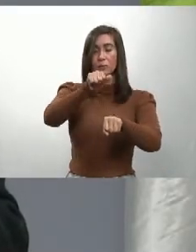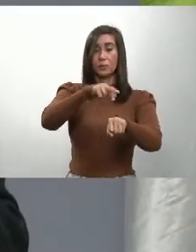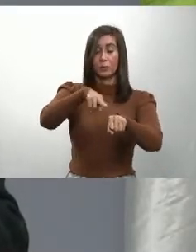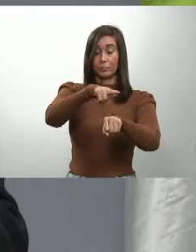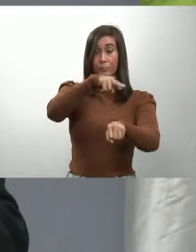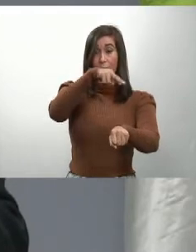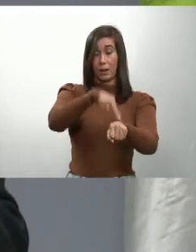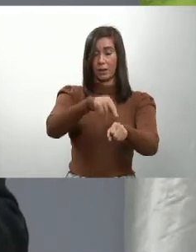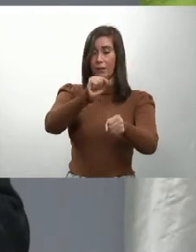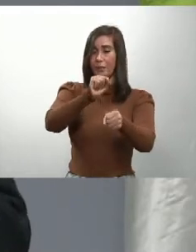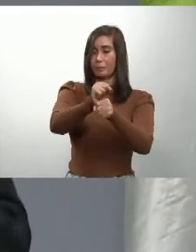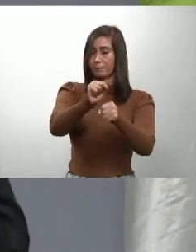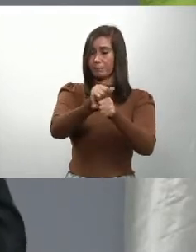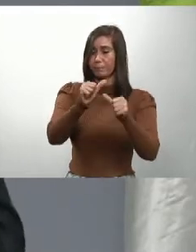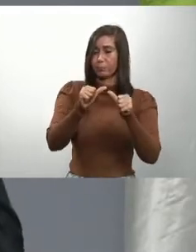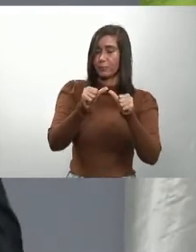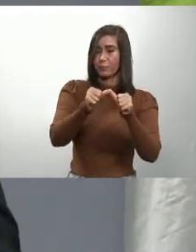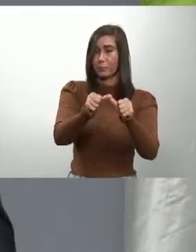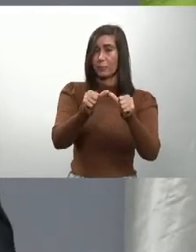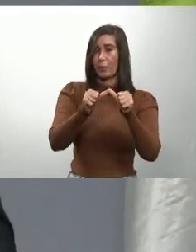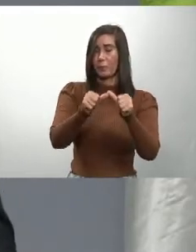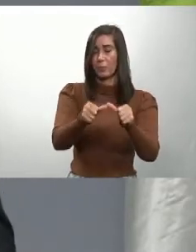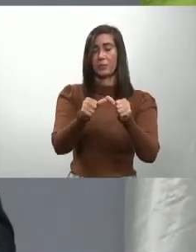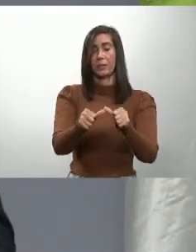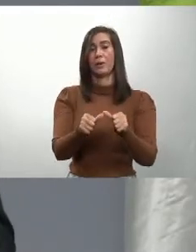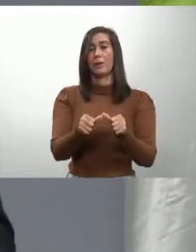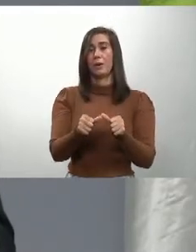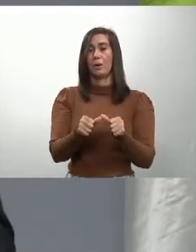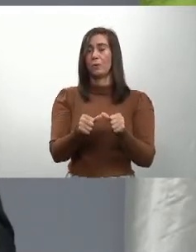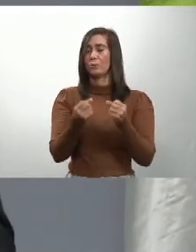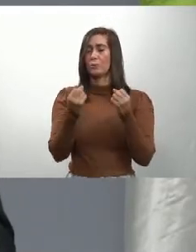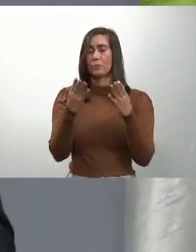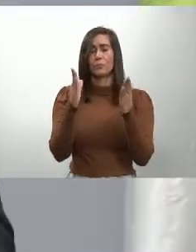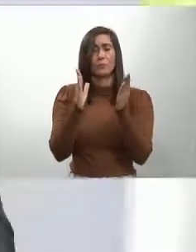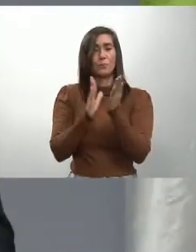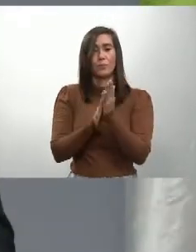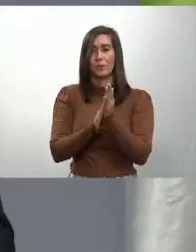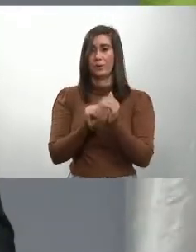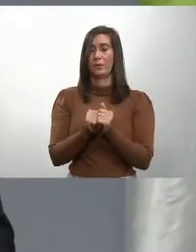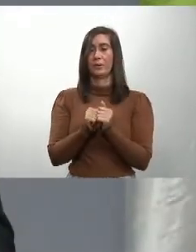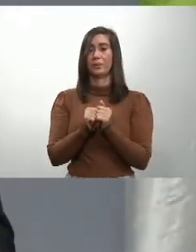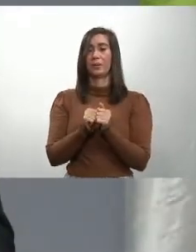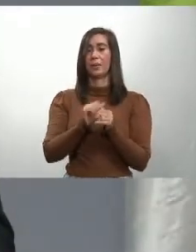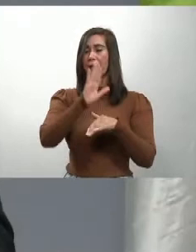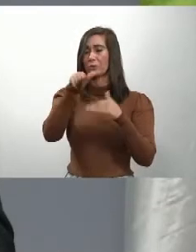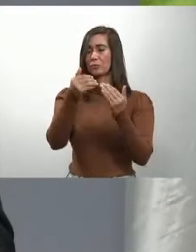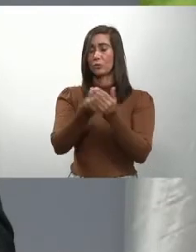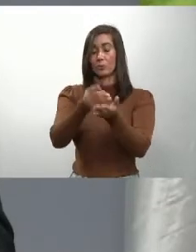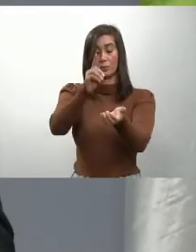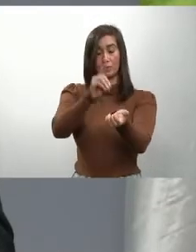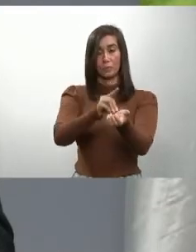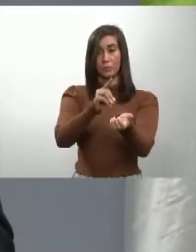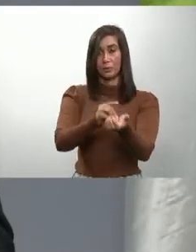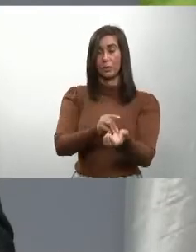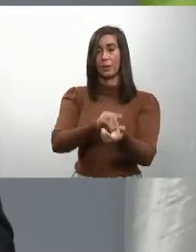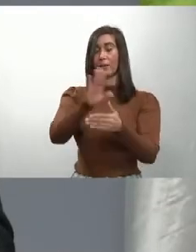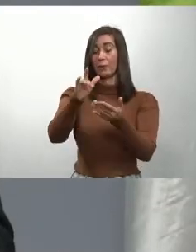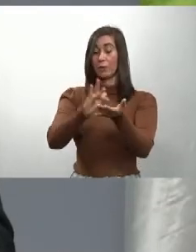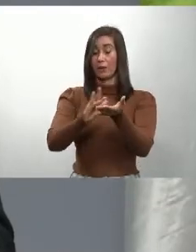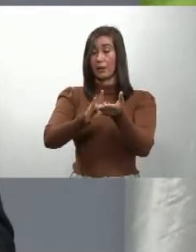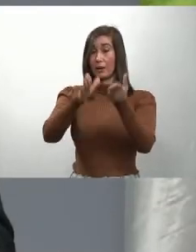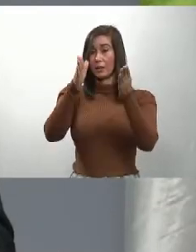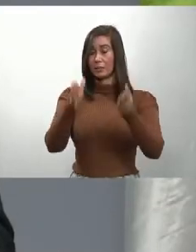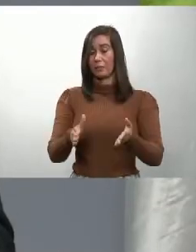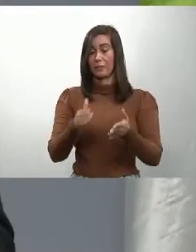la labor intensa, así como los sectores médicos, enfermeras, etcétera,